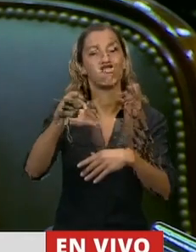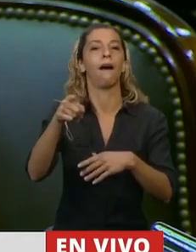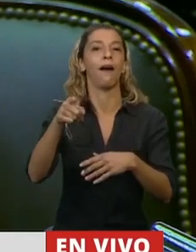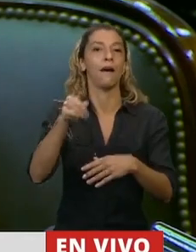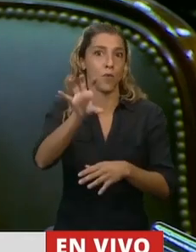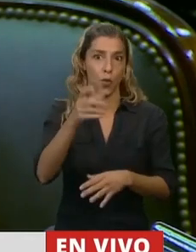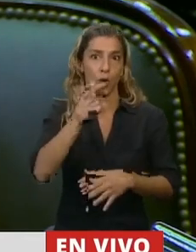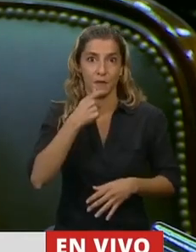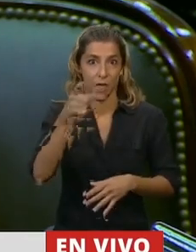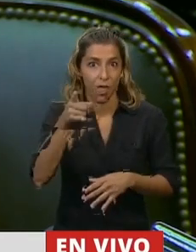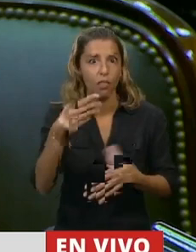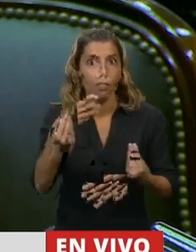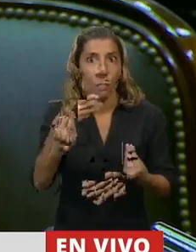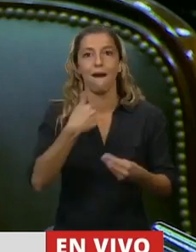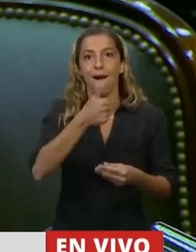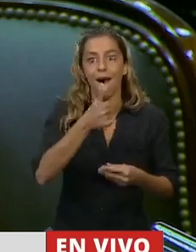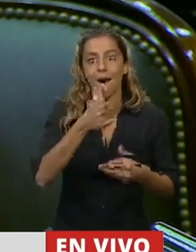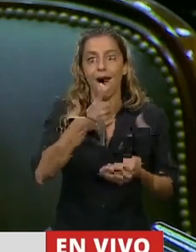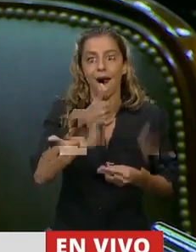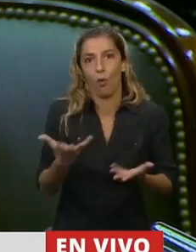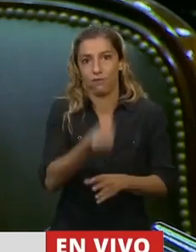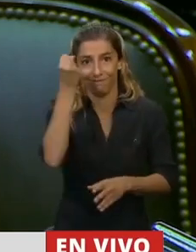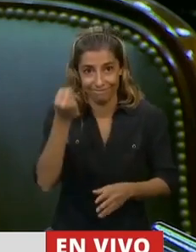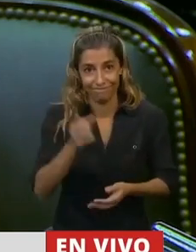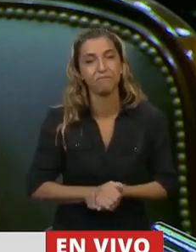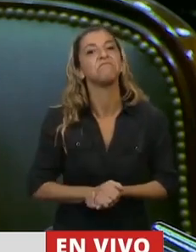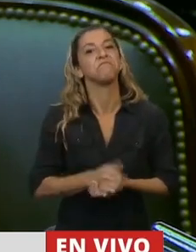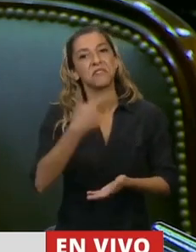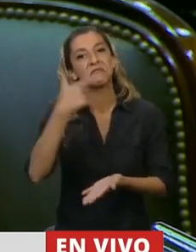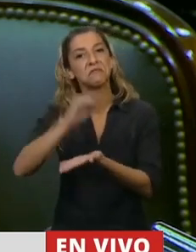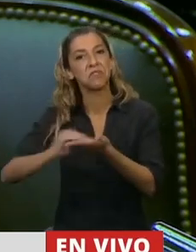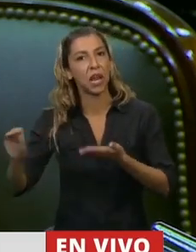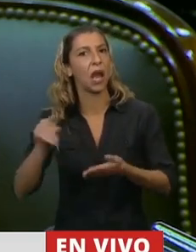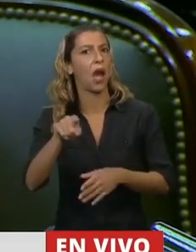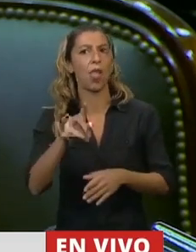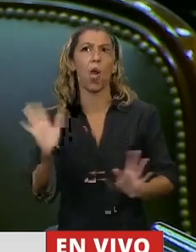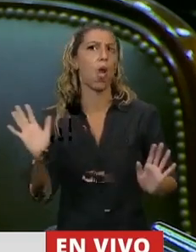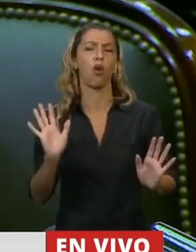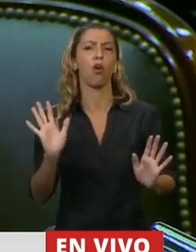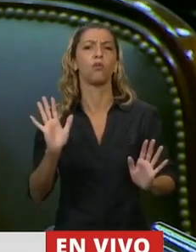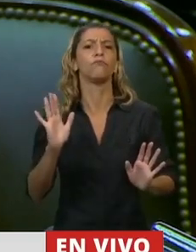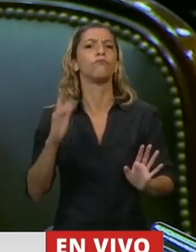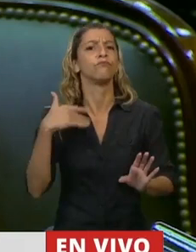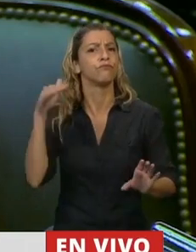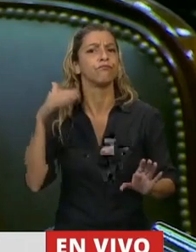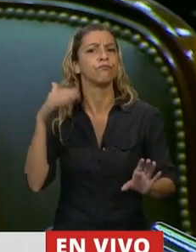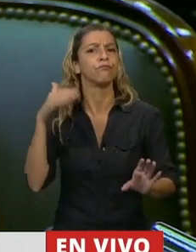El senador Romano cuestionó duramente el procedimiento que se llevaba a cabo y ello mismo llevó adelante